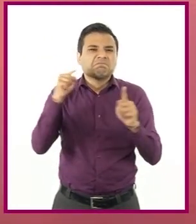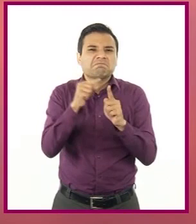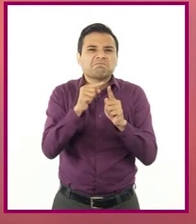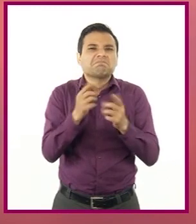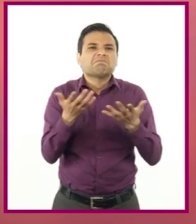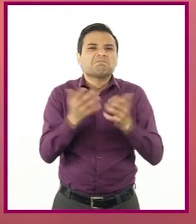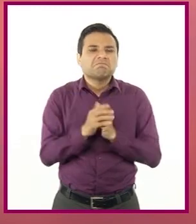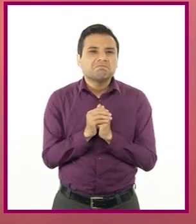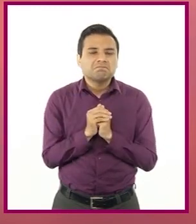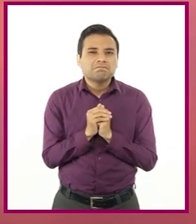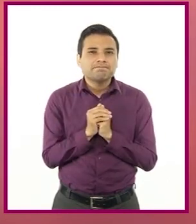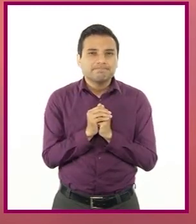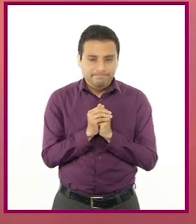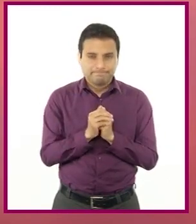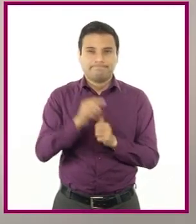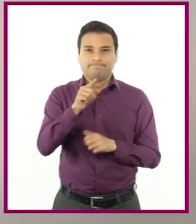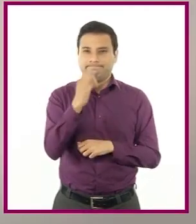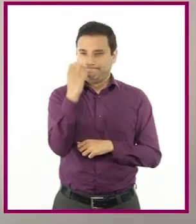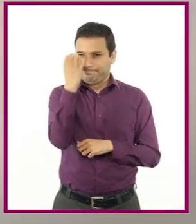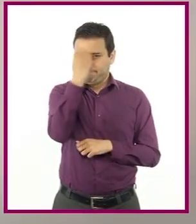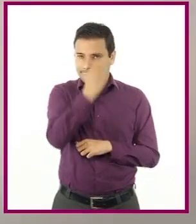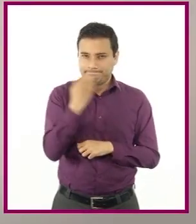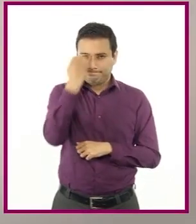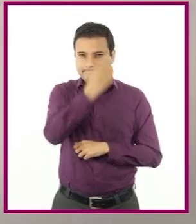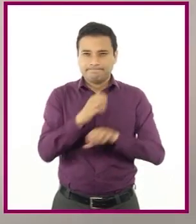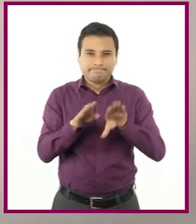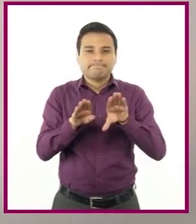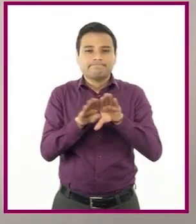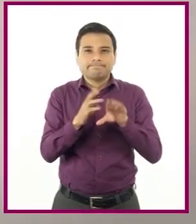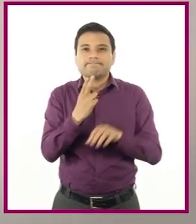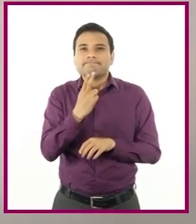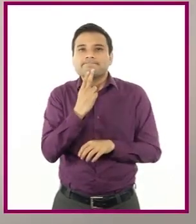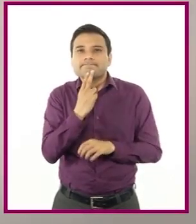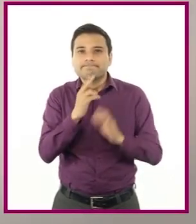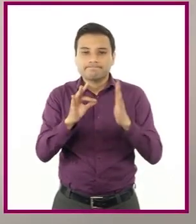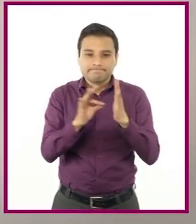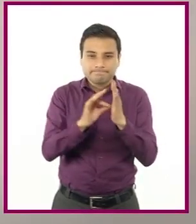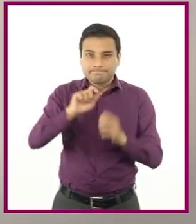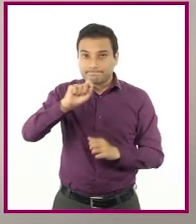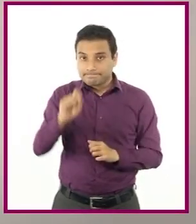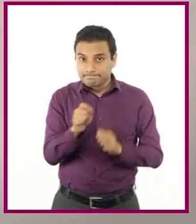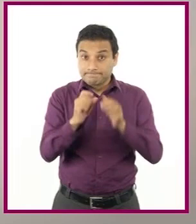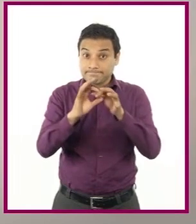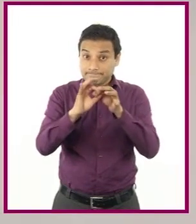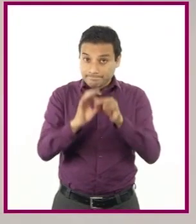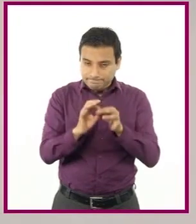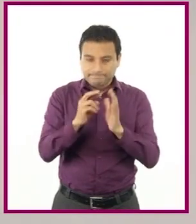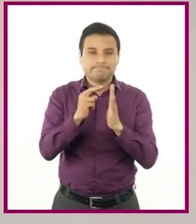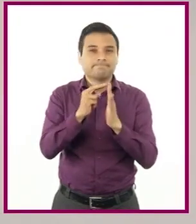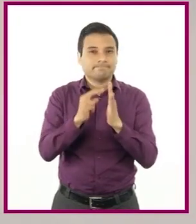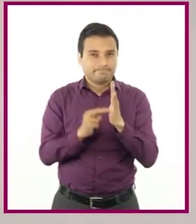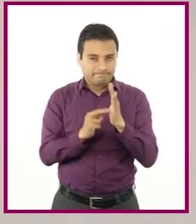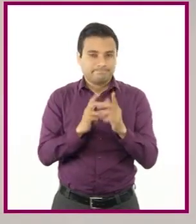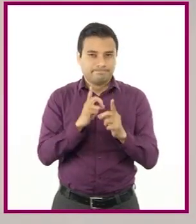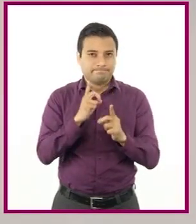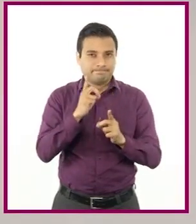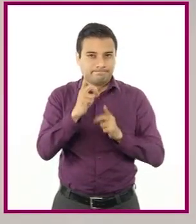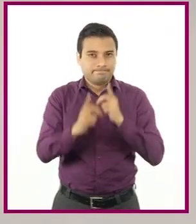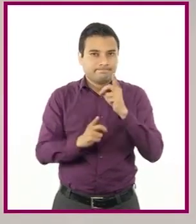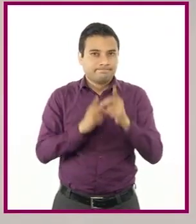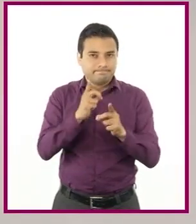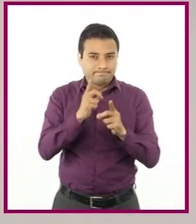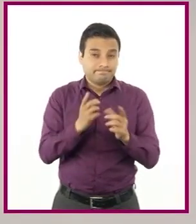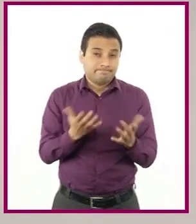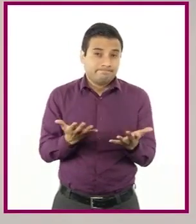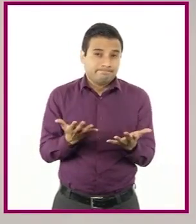propósito de revisar el uso de signos de puntuación en reglamentos de actividades deportivas, puesto que su uso